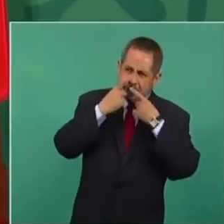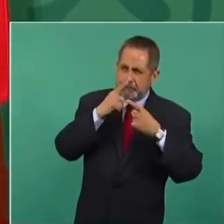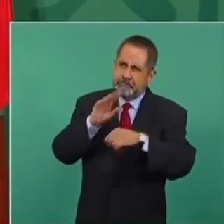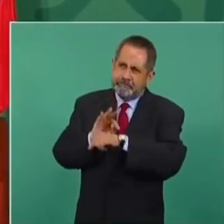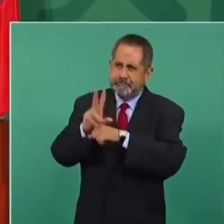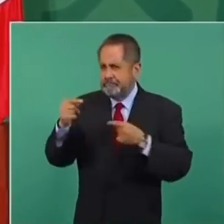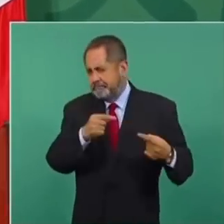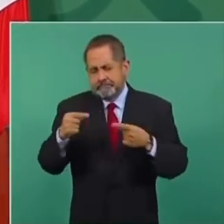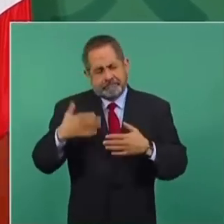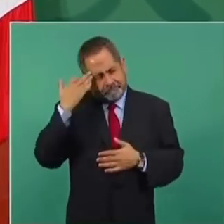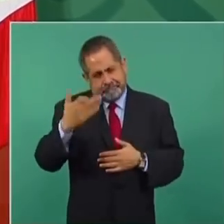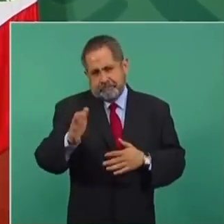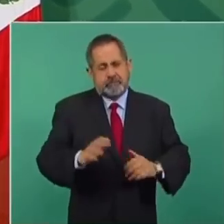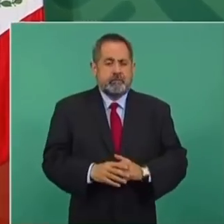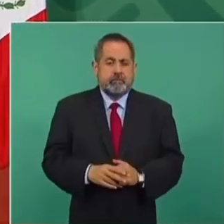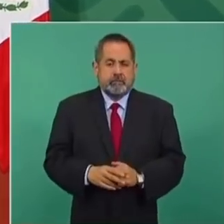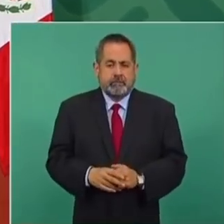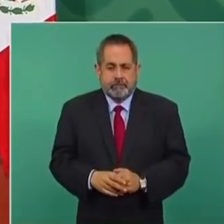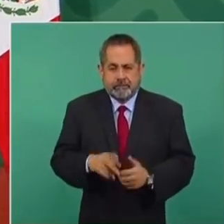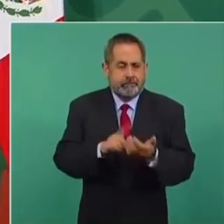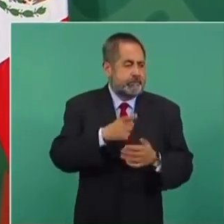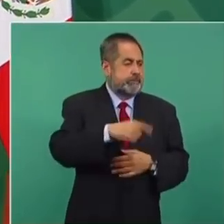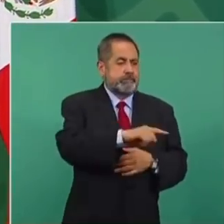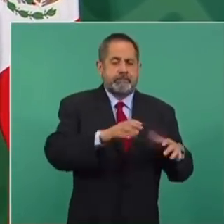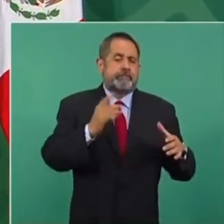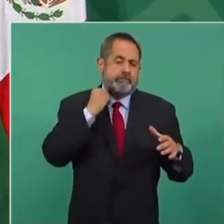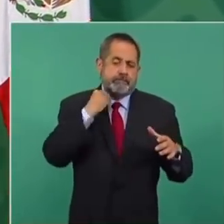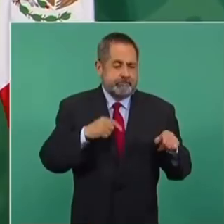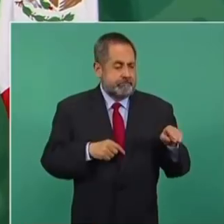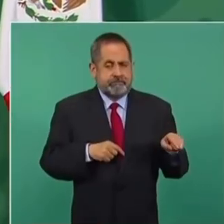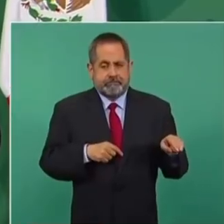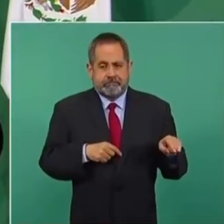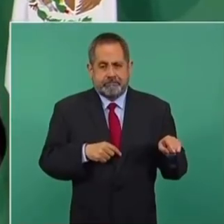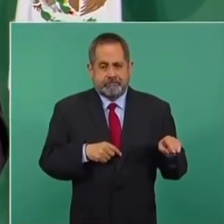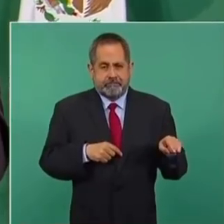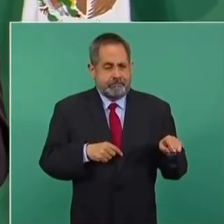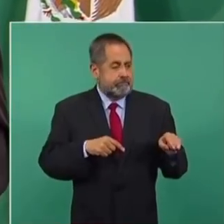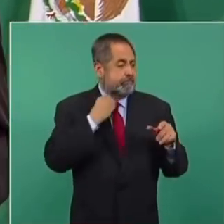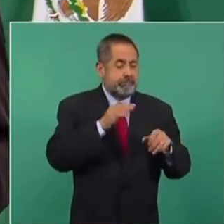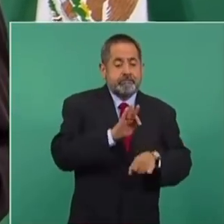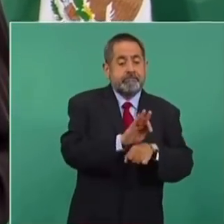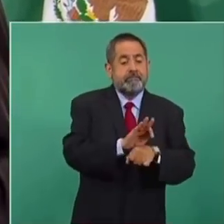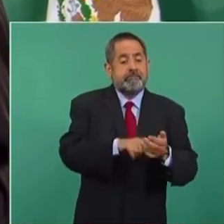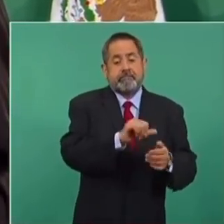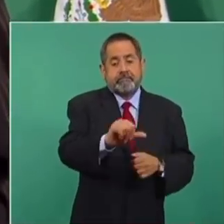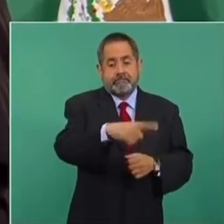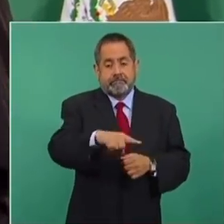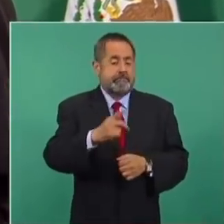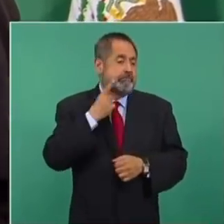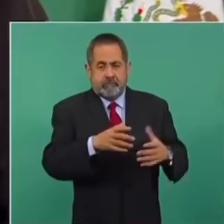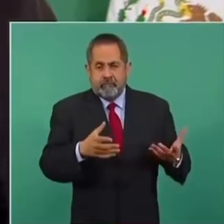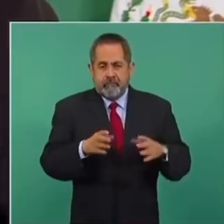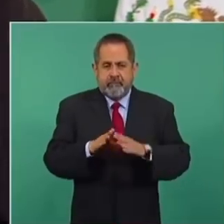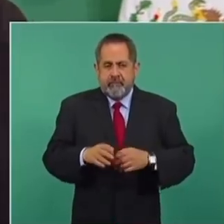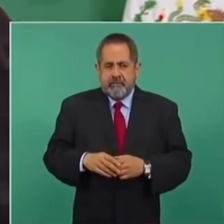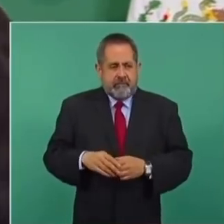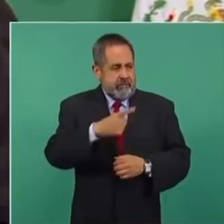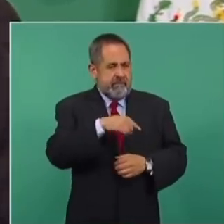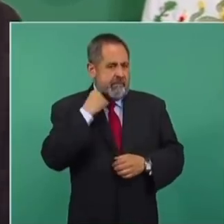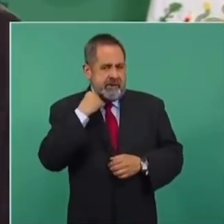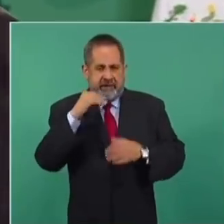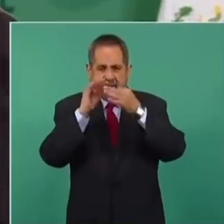los abogados de legisladores y de gente influyente. Son